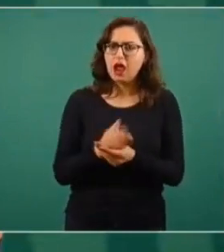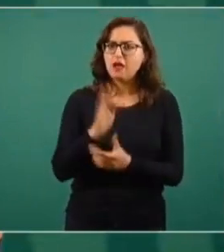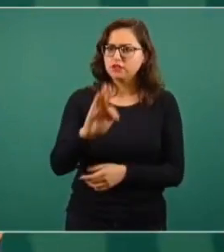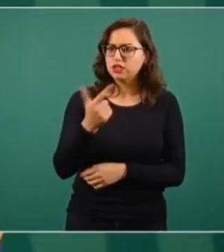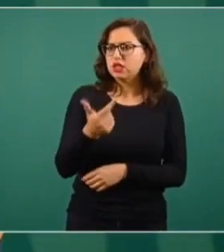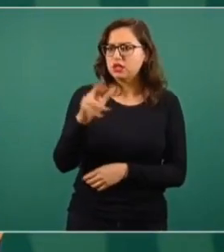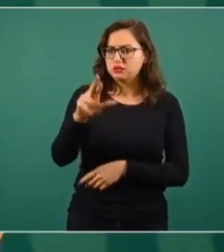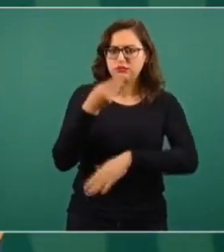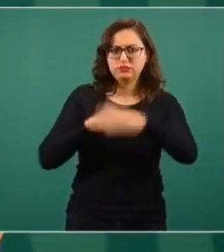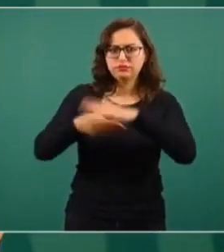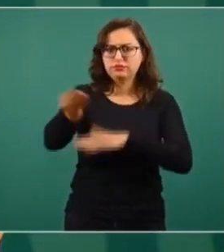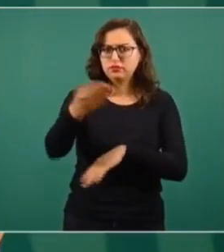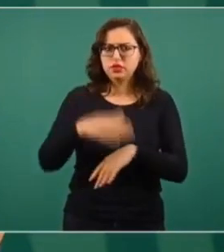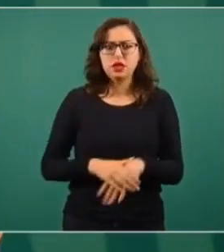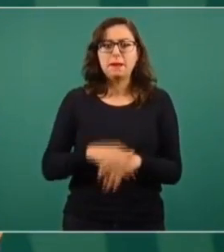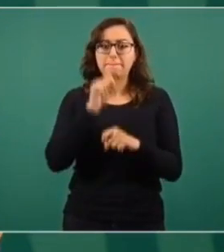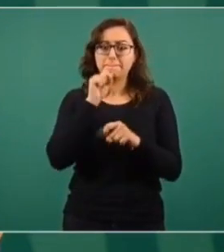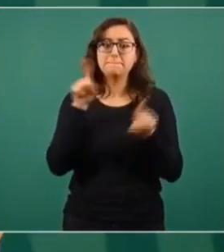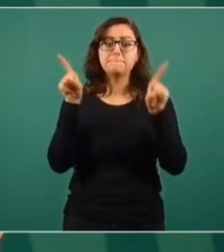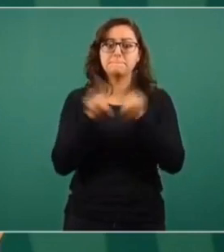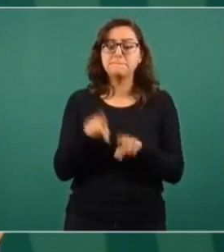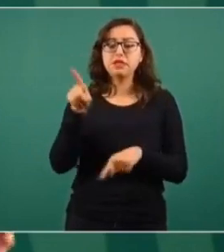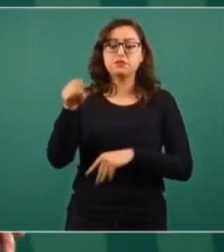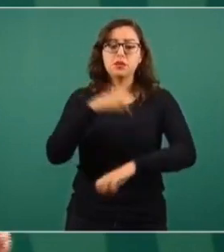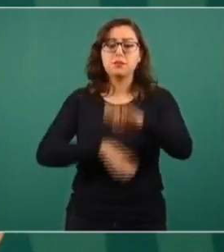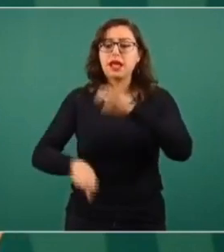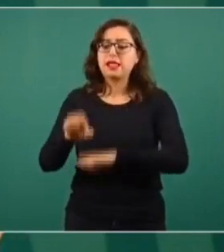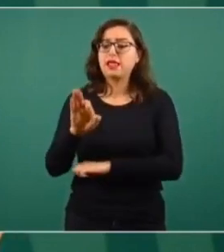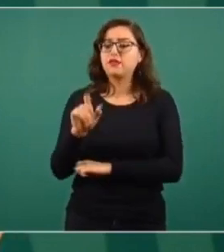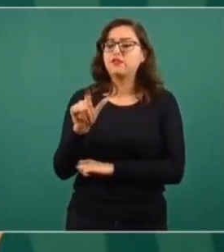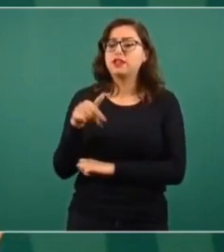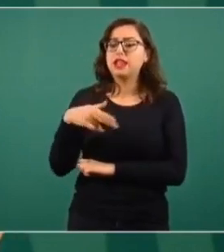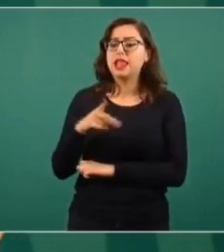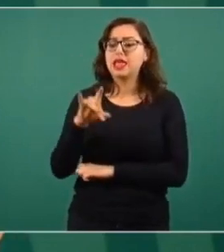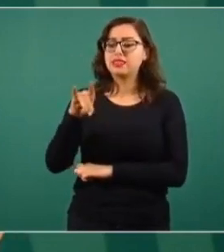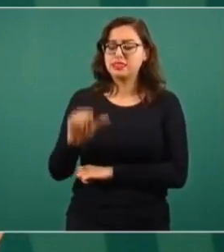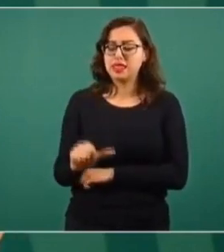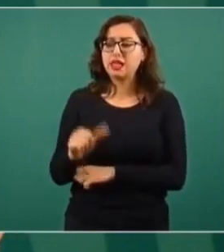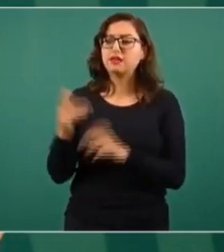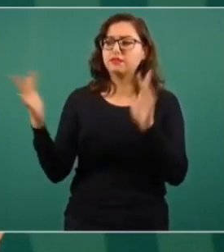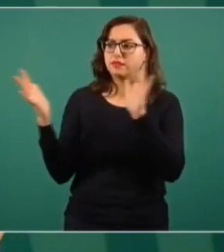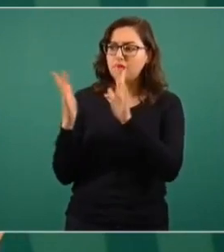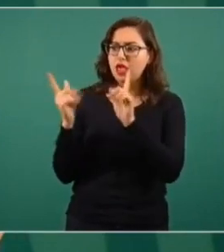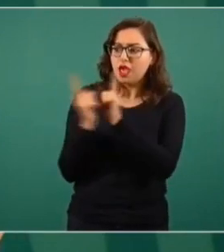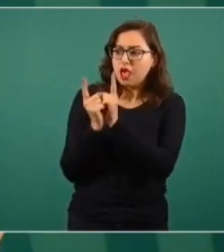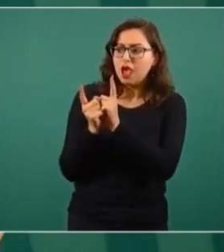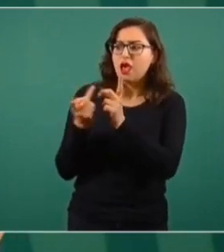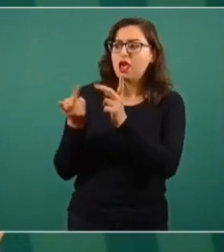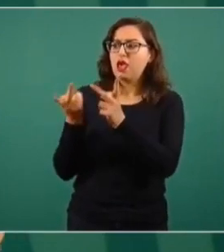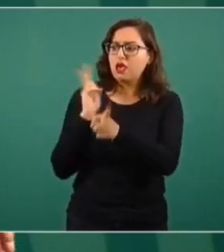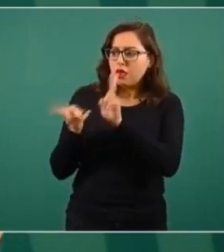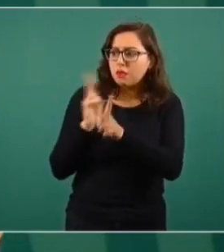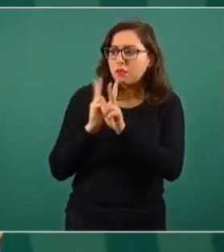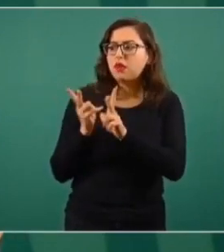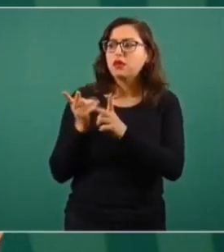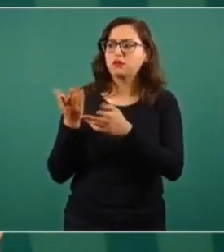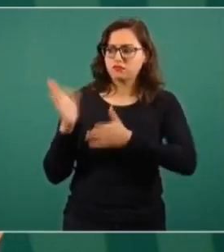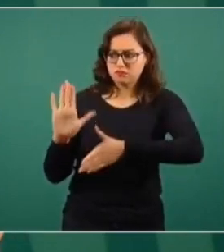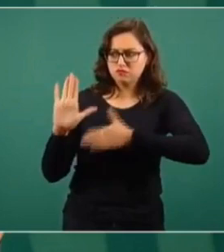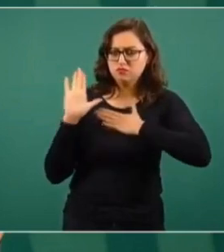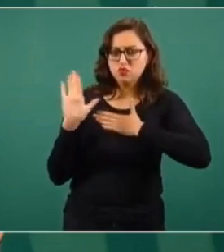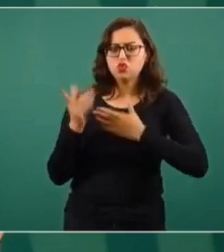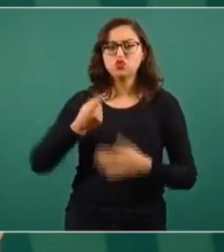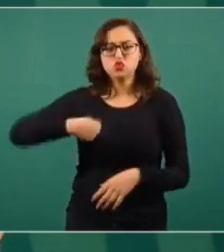comunicación permanente con la Embajada de Finlandia en México. Tenemos el compromiso con la señora embajadora de hacer el seguimiento